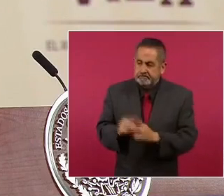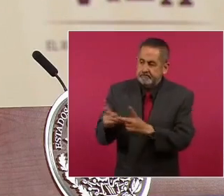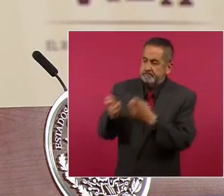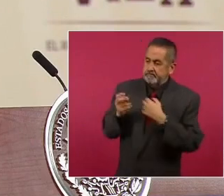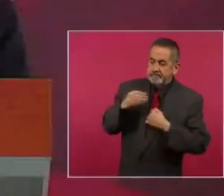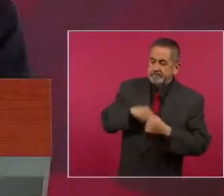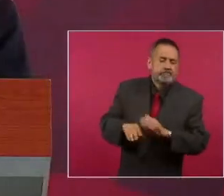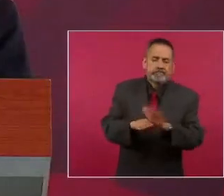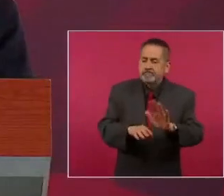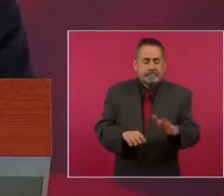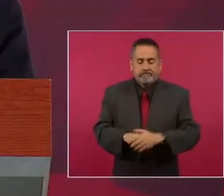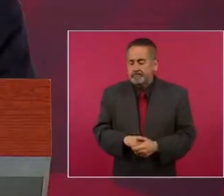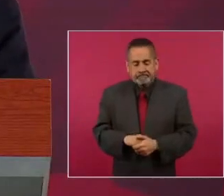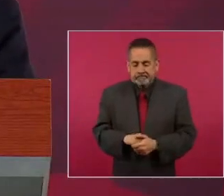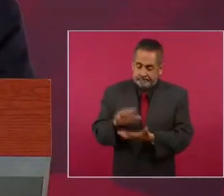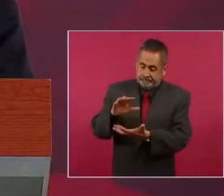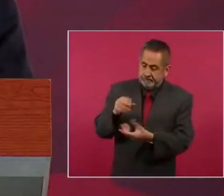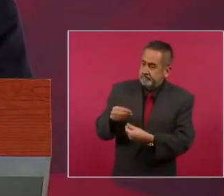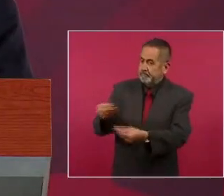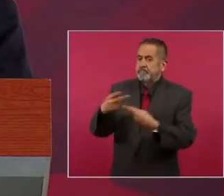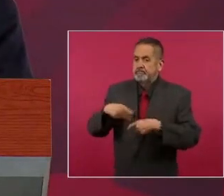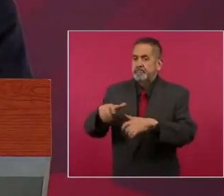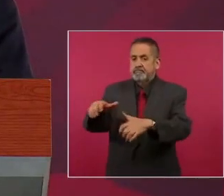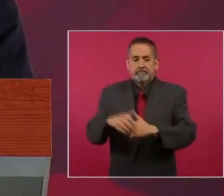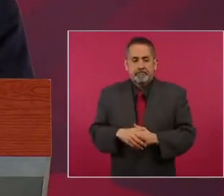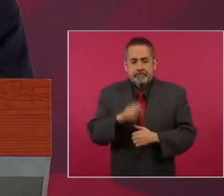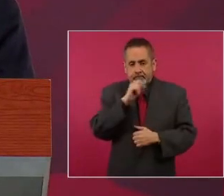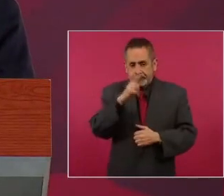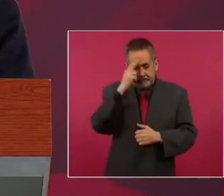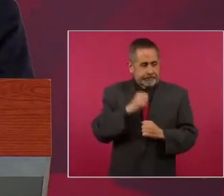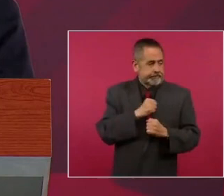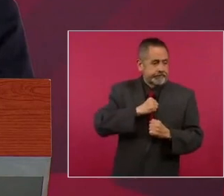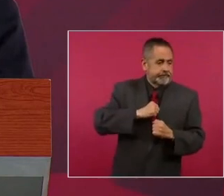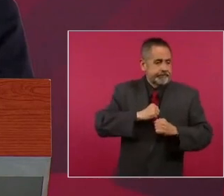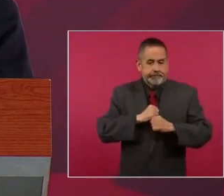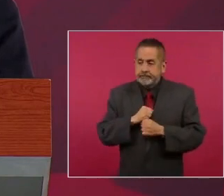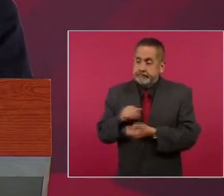y también los traficantes de influencia